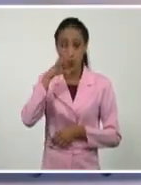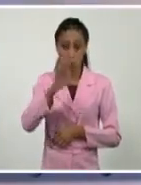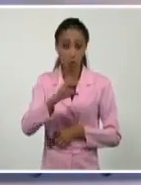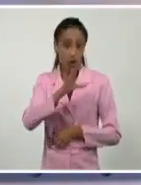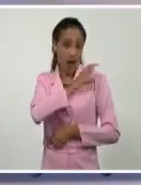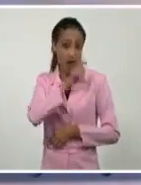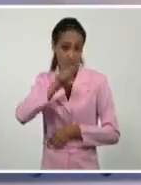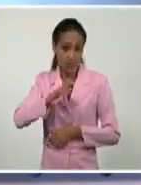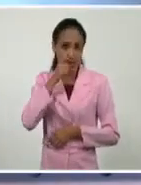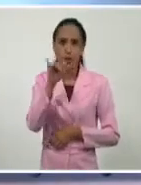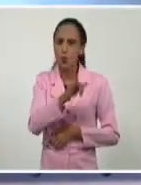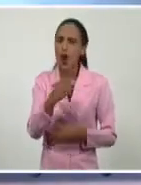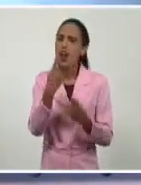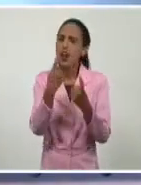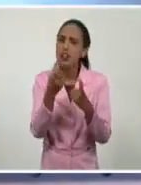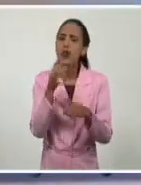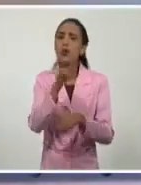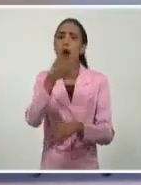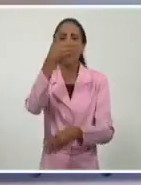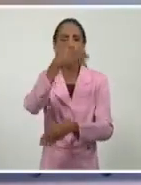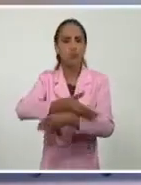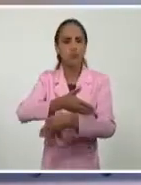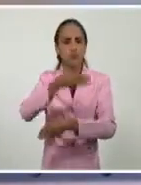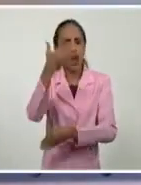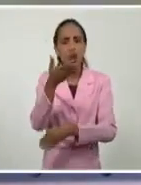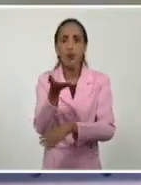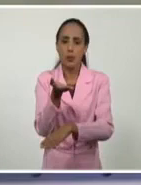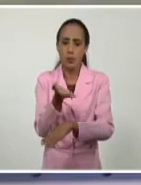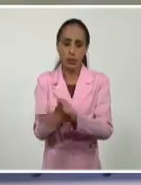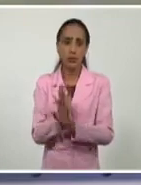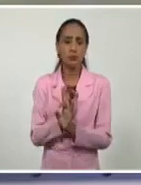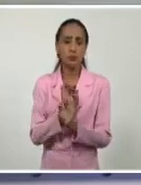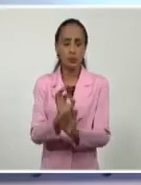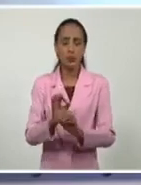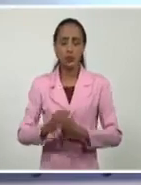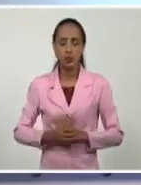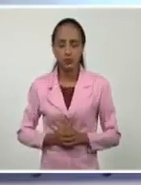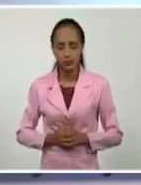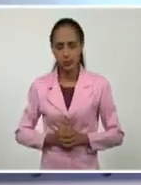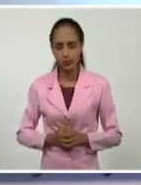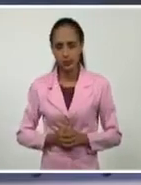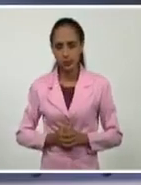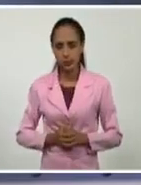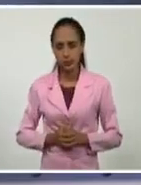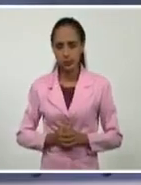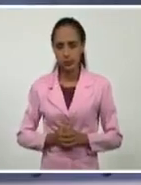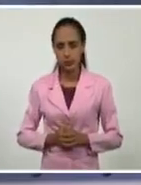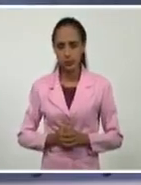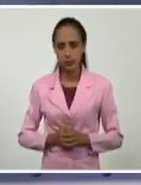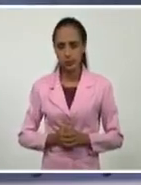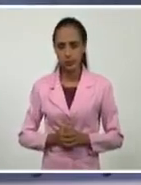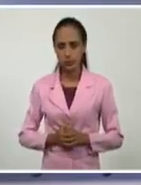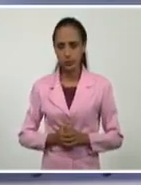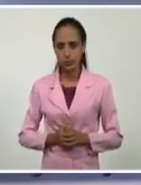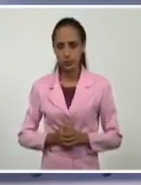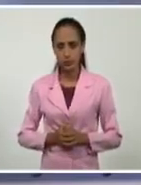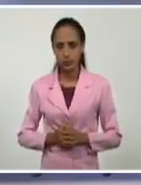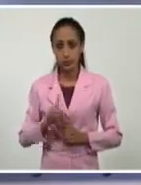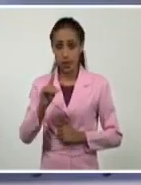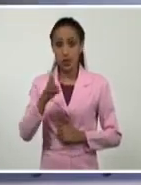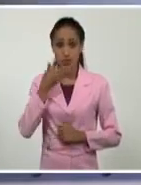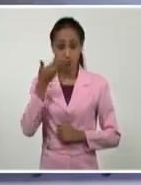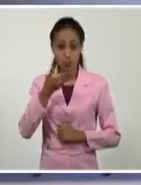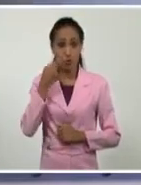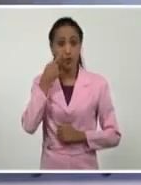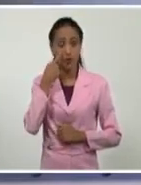sobre la necesidad de ponerle fin a esta barbarie extraterritorial injustificada y genocida. Quizás en su discurso muestre